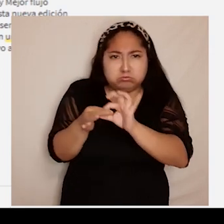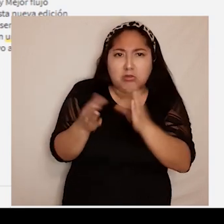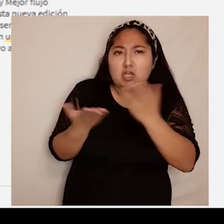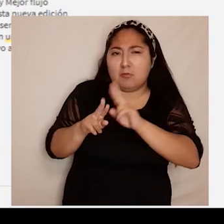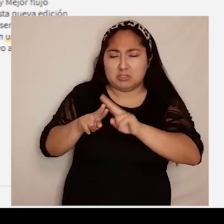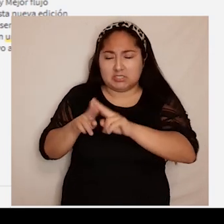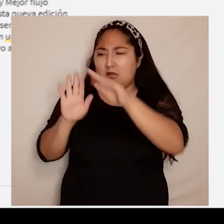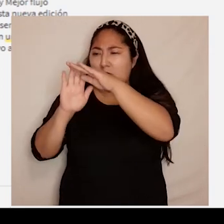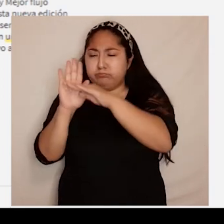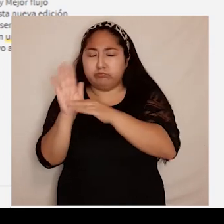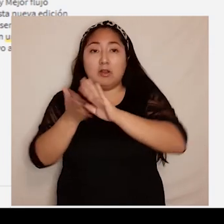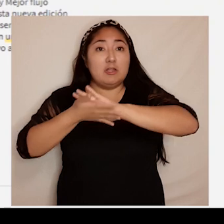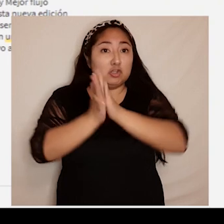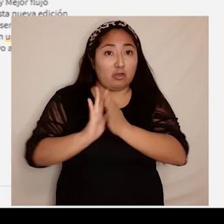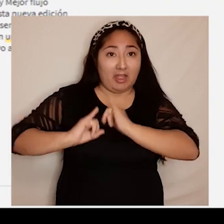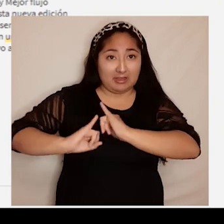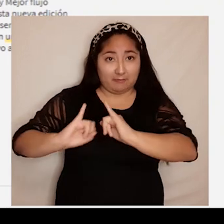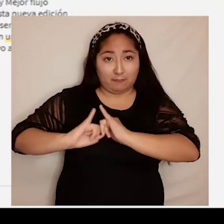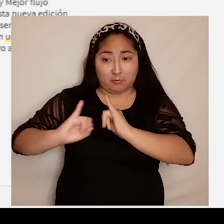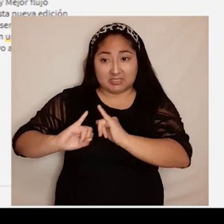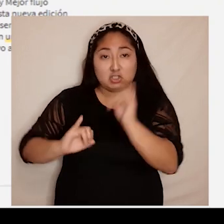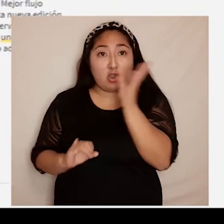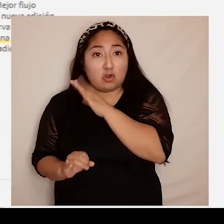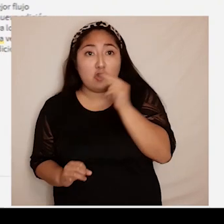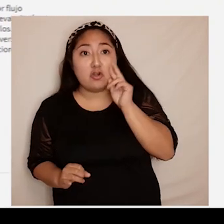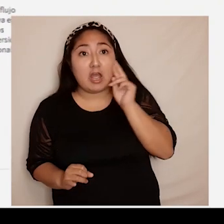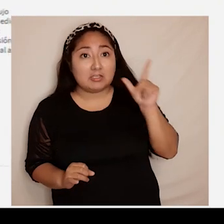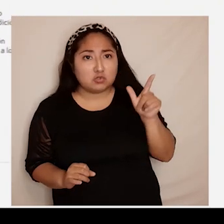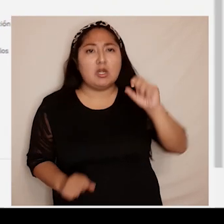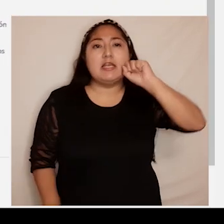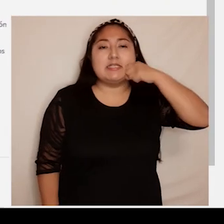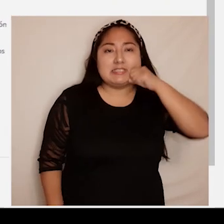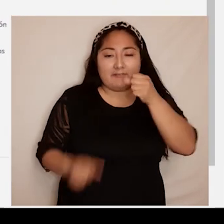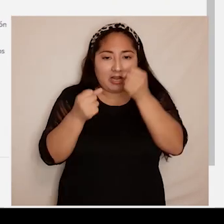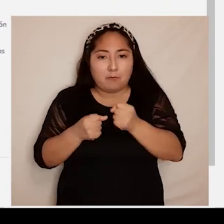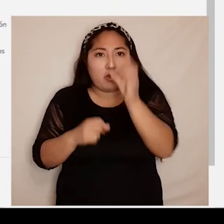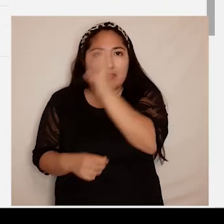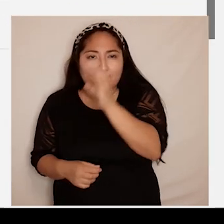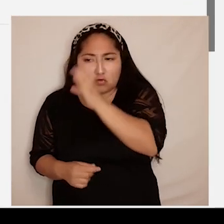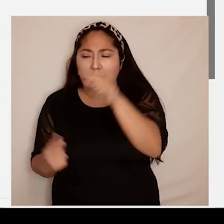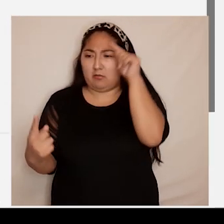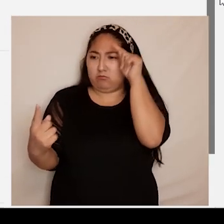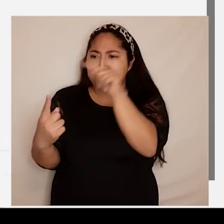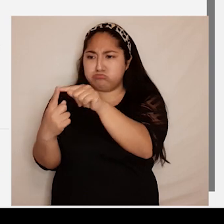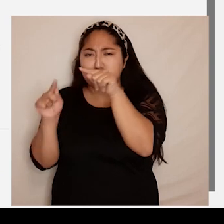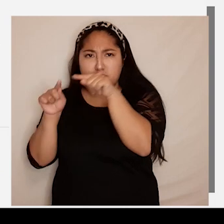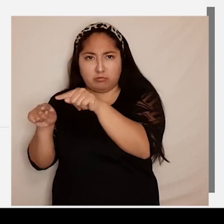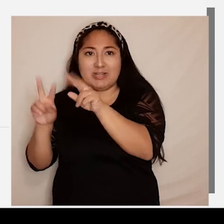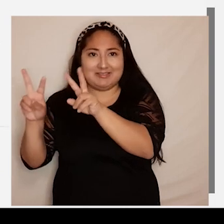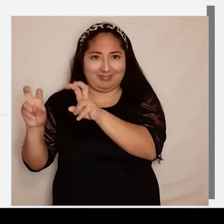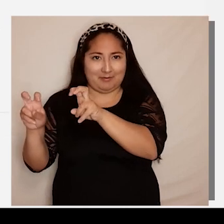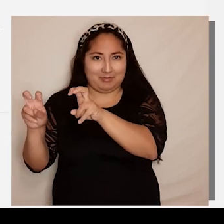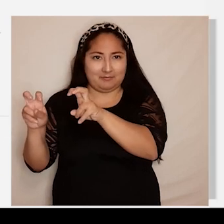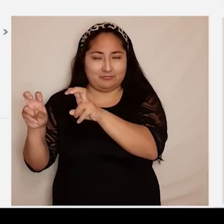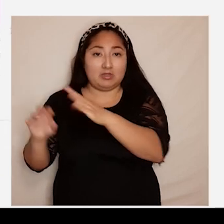destacada con color azul indica que podemos realizar una búsqueda directamente por ese término. Adicionalmente, en la